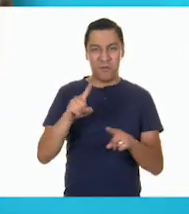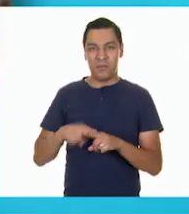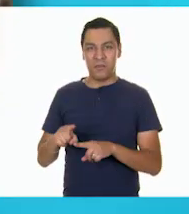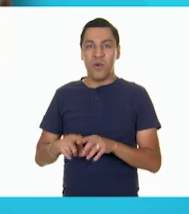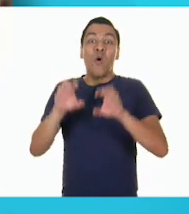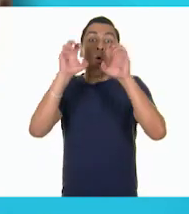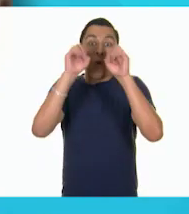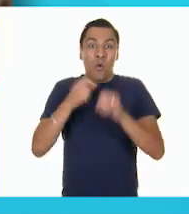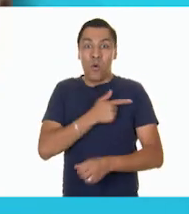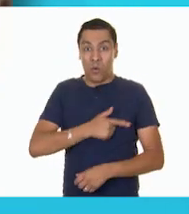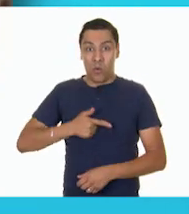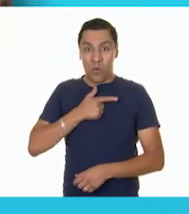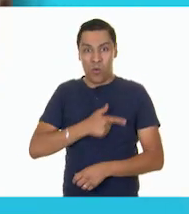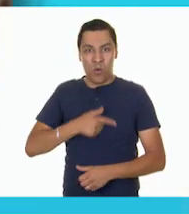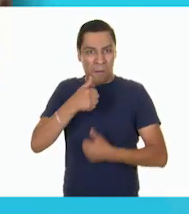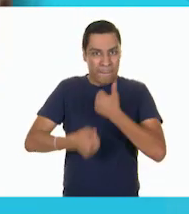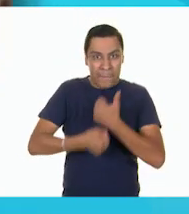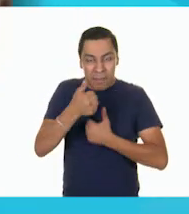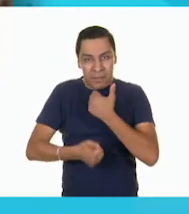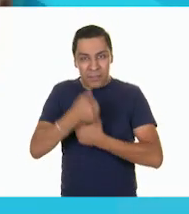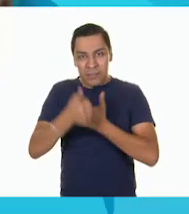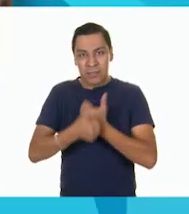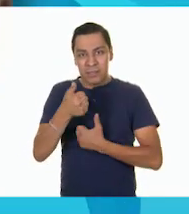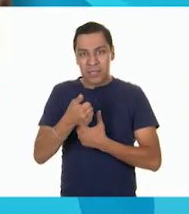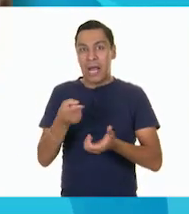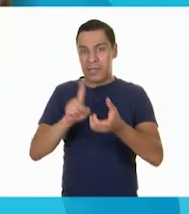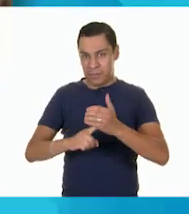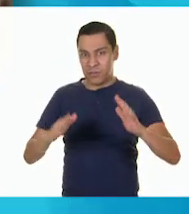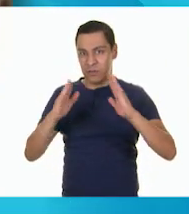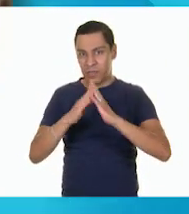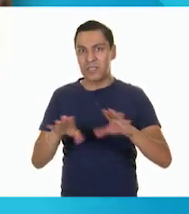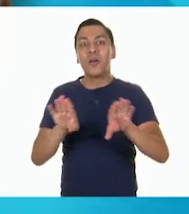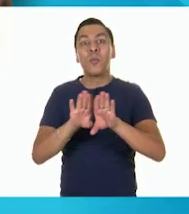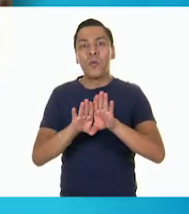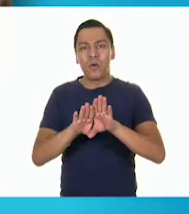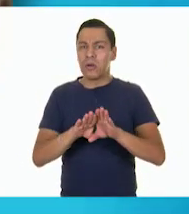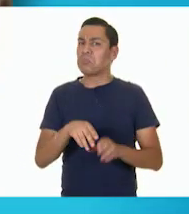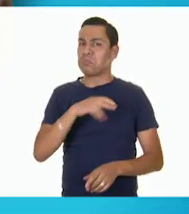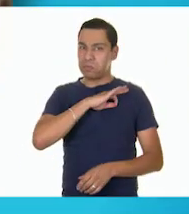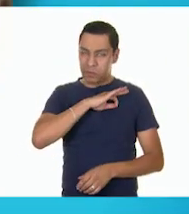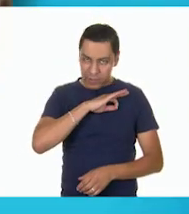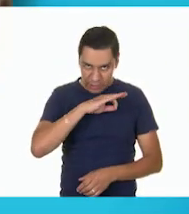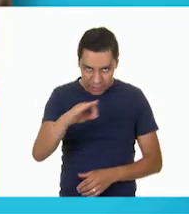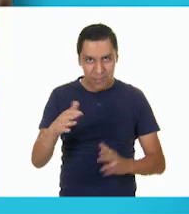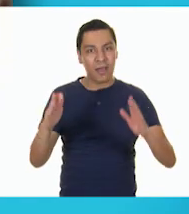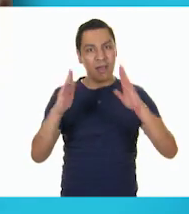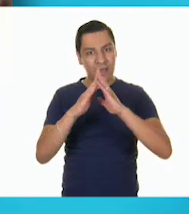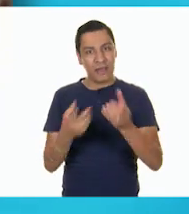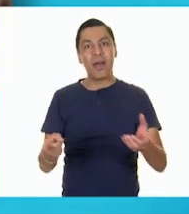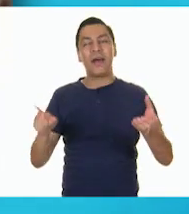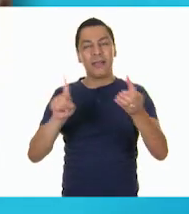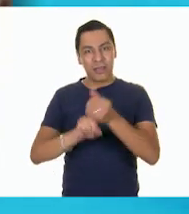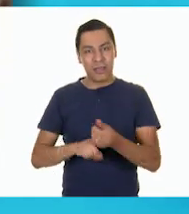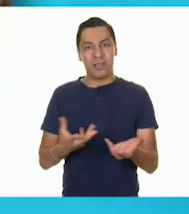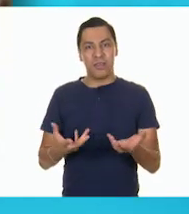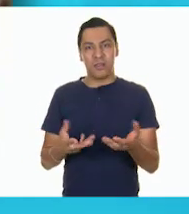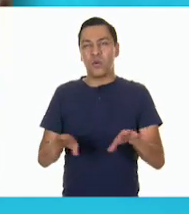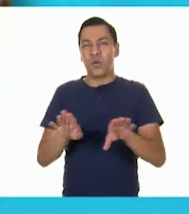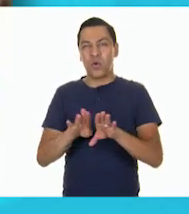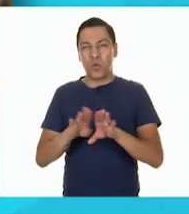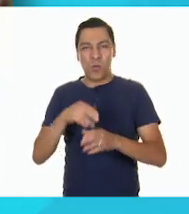Si te gustan los juegos de competencia, también dentro de tu casa, no es necesario salir, también los puedes hacer dentro de tu casa. Puedes jugar a